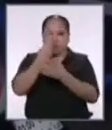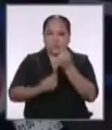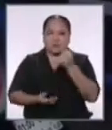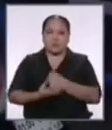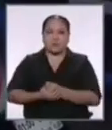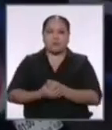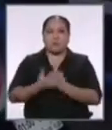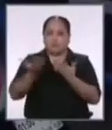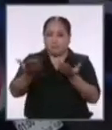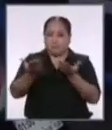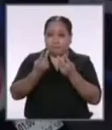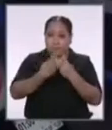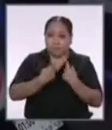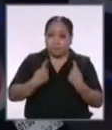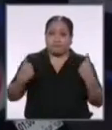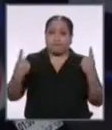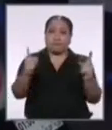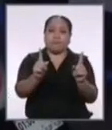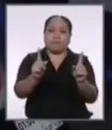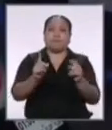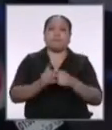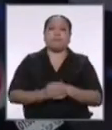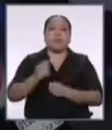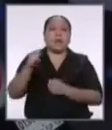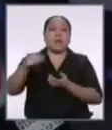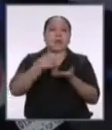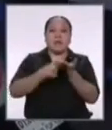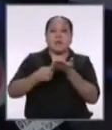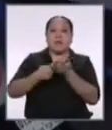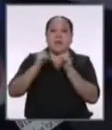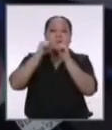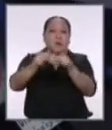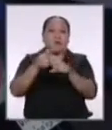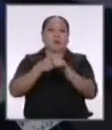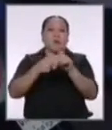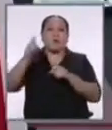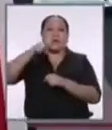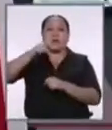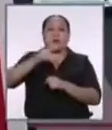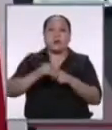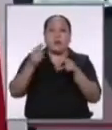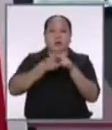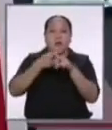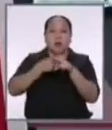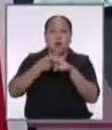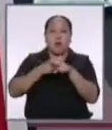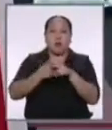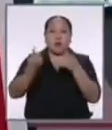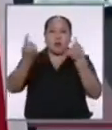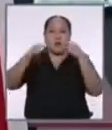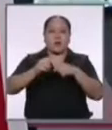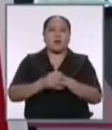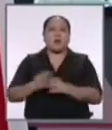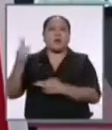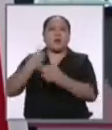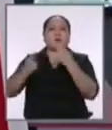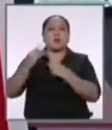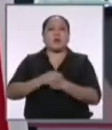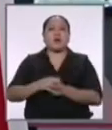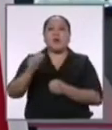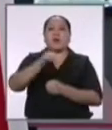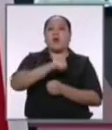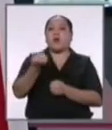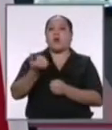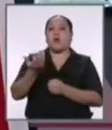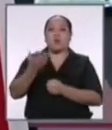los invitamos a volver a su sitio este debate va a continuar pero tenemos que hacer una brevísima pausa al volver vamos con